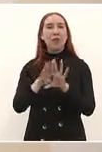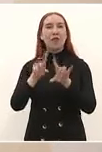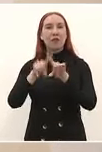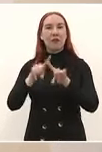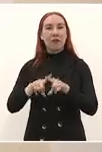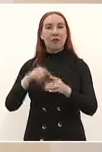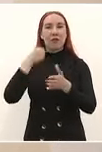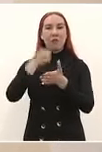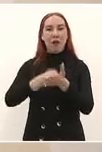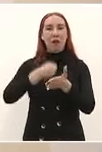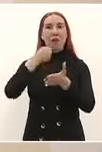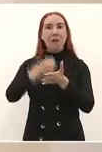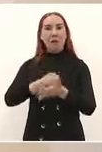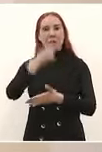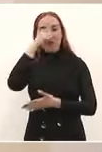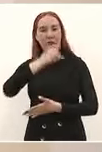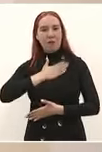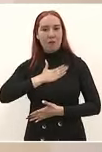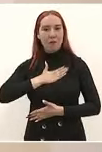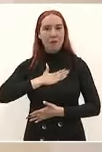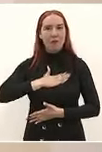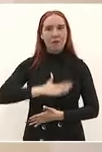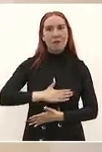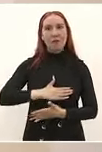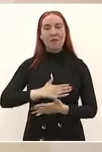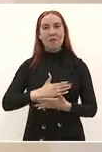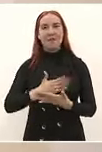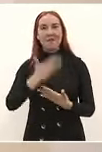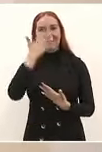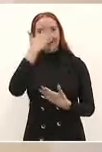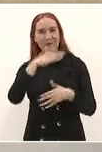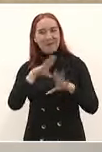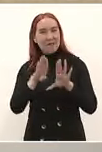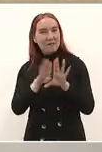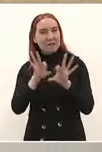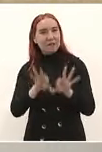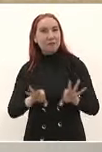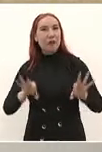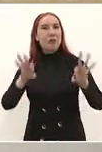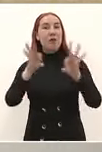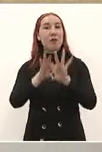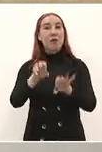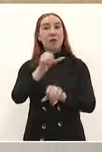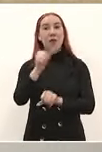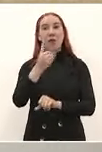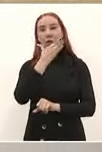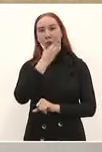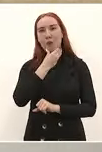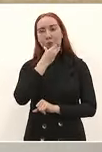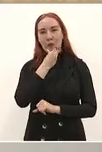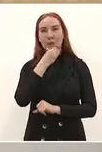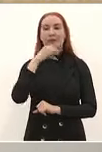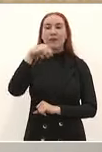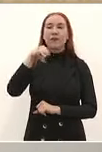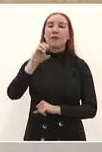igual que el otro cura rebelde bueno José María Morelos y Pavón